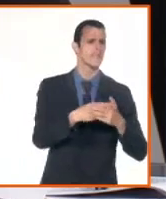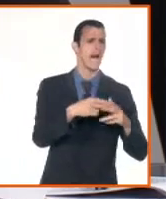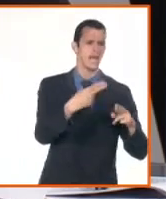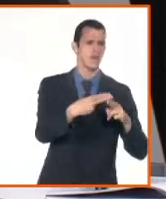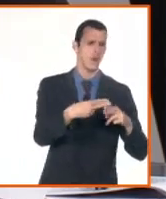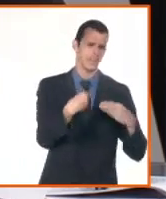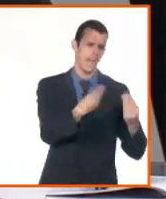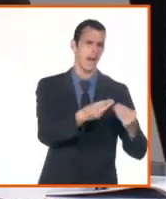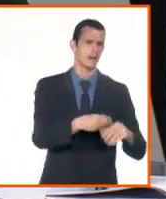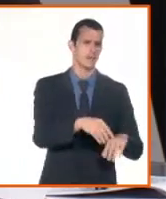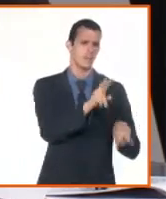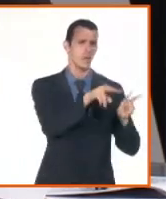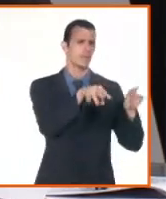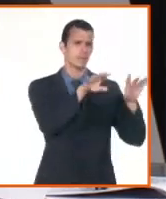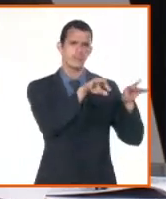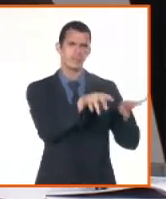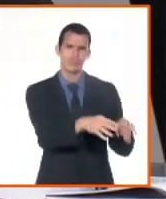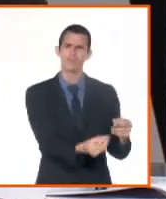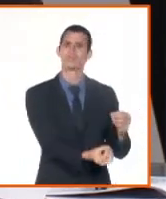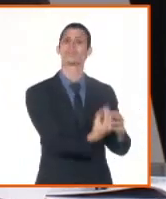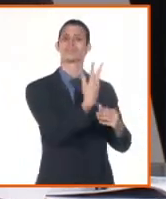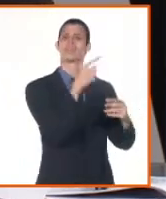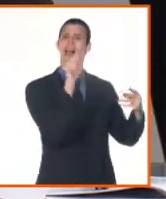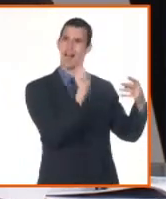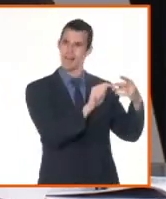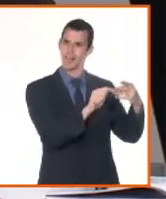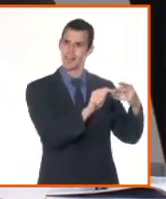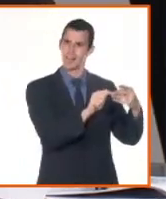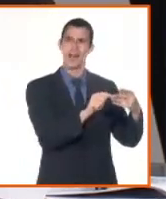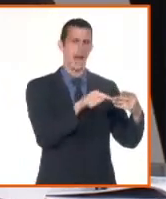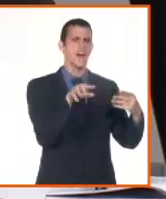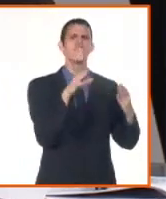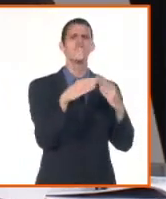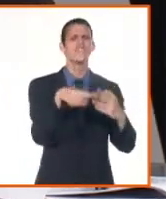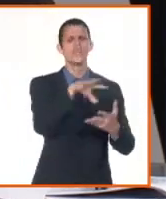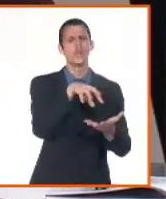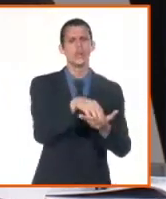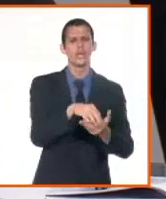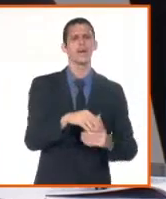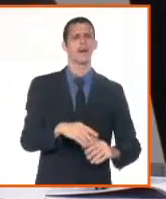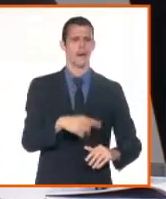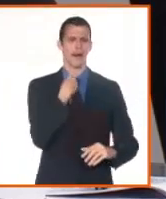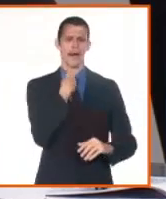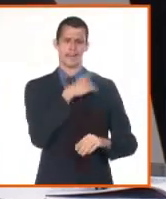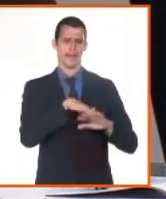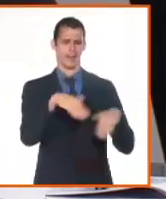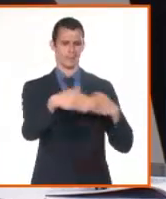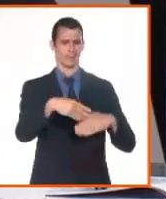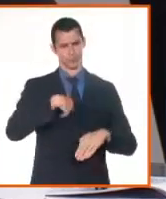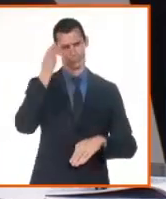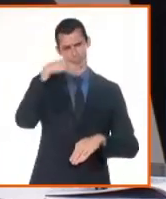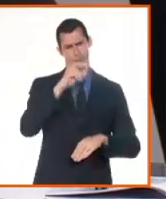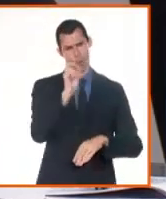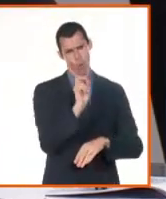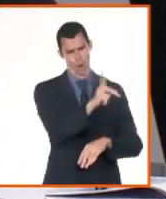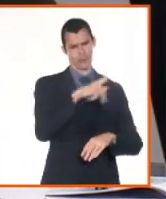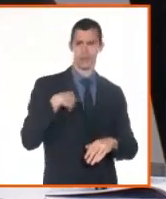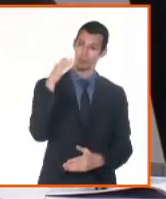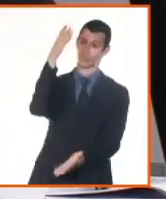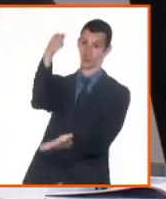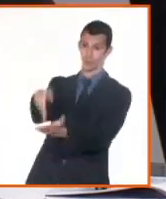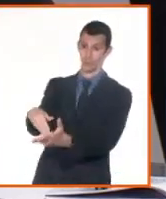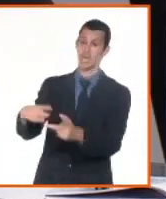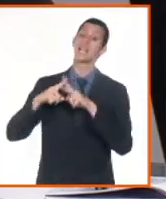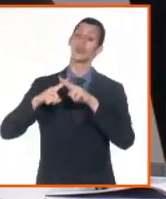registrar, pero en sentido general se recogen toda una serie de circunstancias que sirven para este tráfico